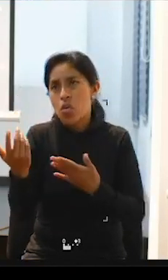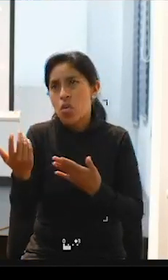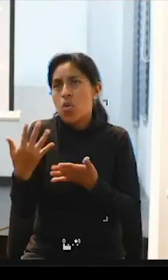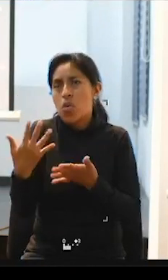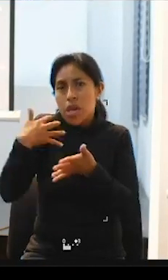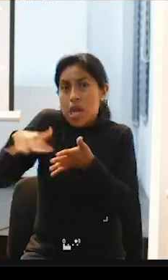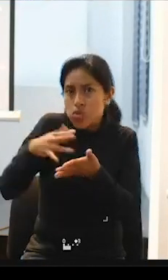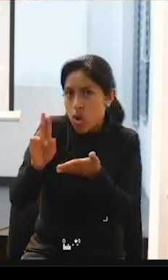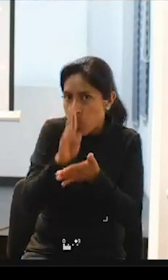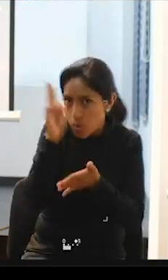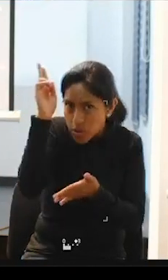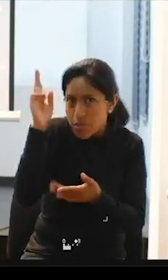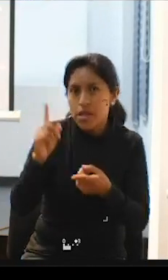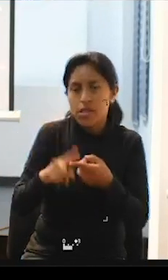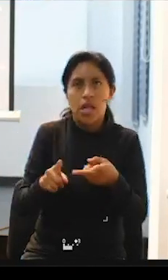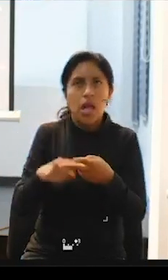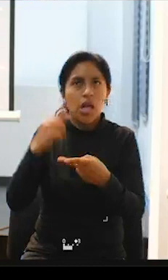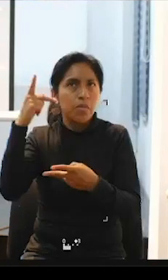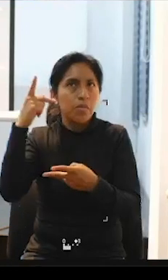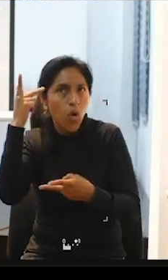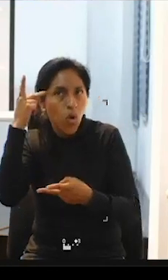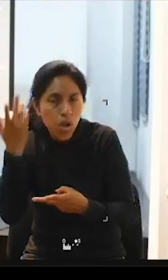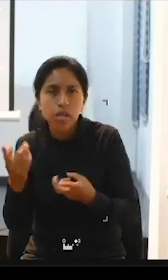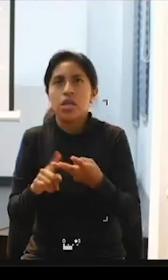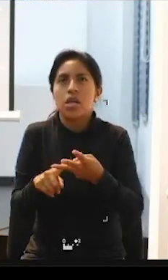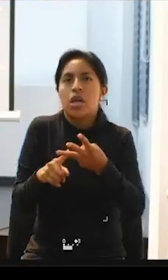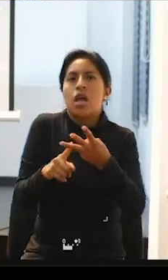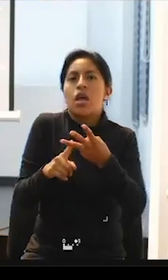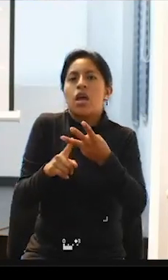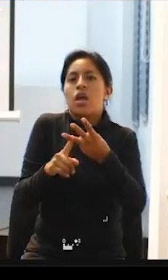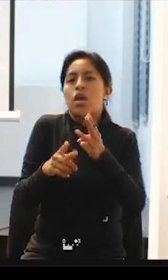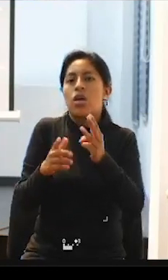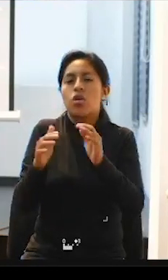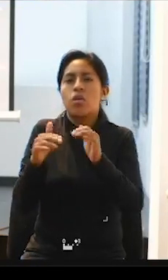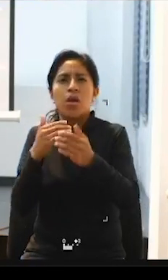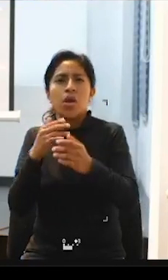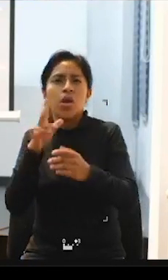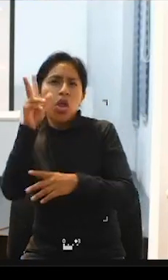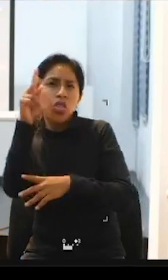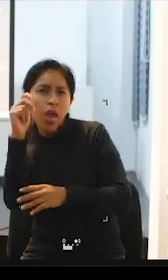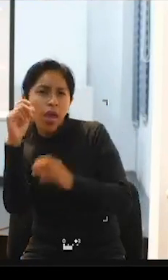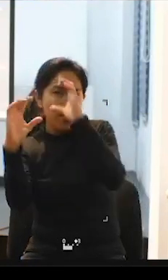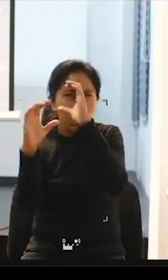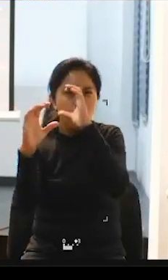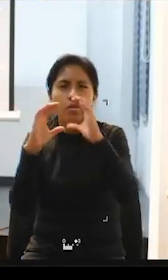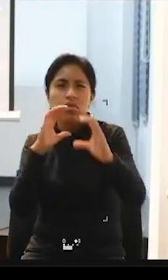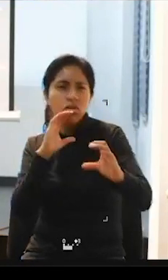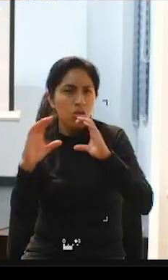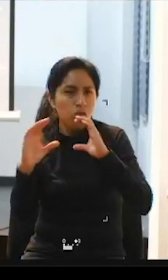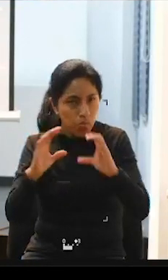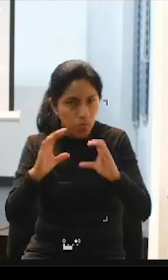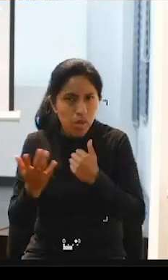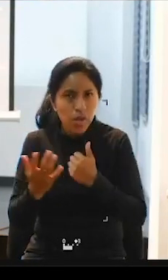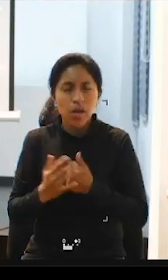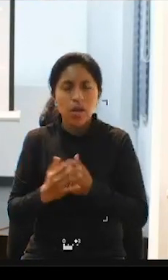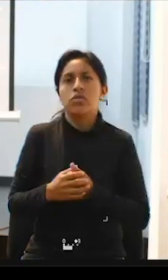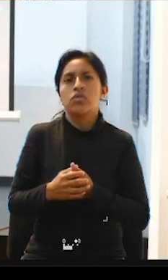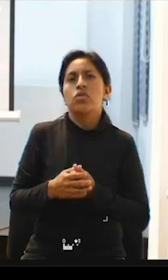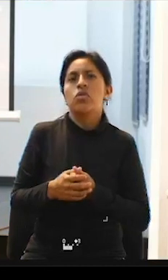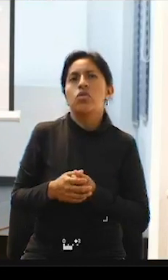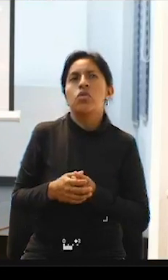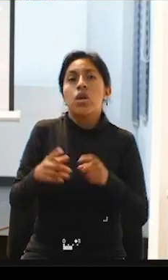política de urbanismo de medios de comunicación de que salgan de